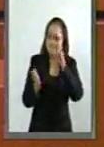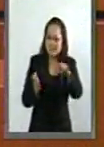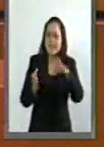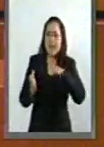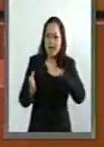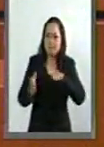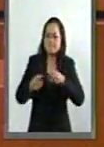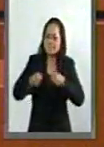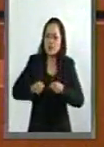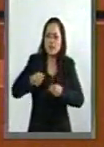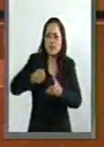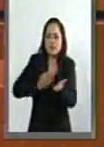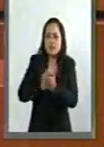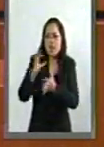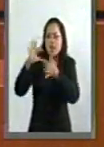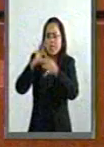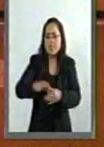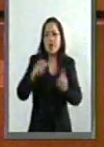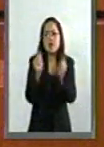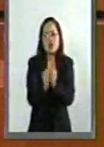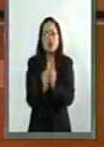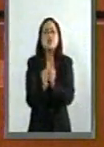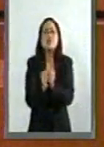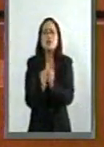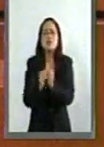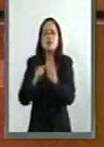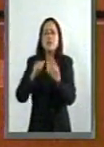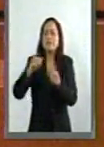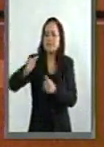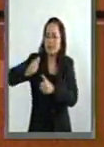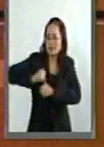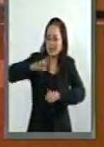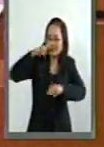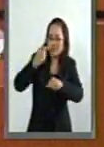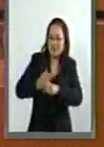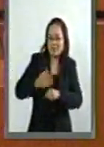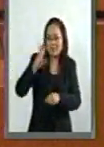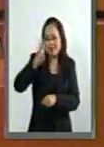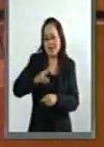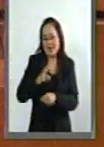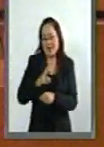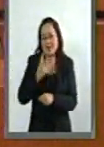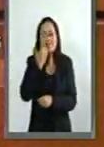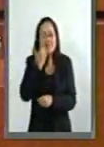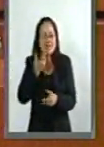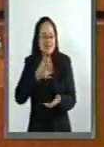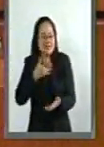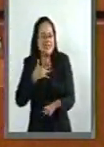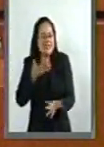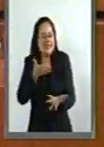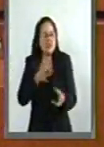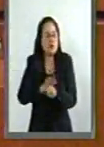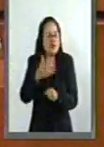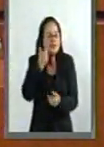fuertes con funcionarios de sospechosas intenciones. Gracias.